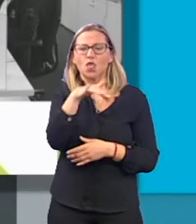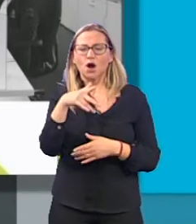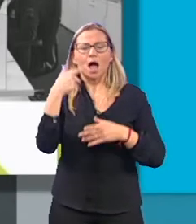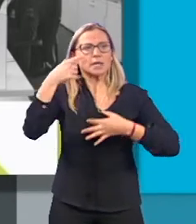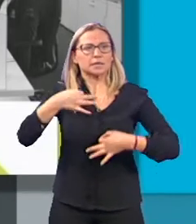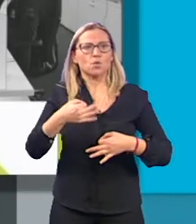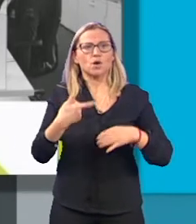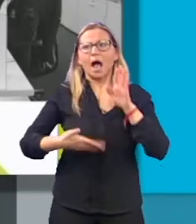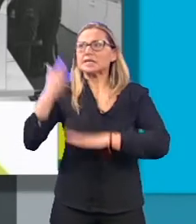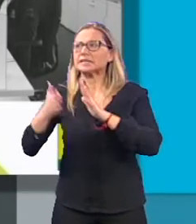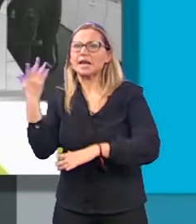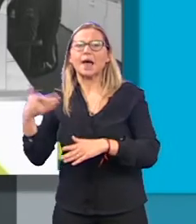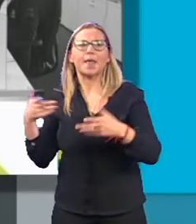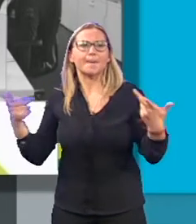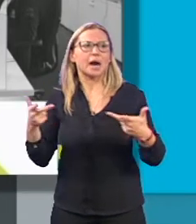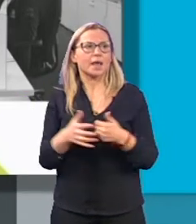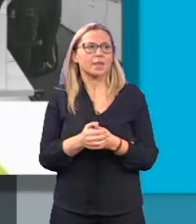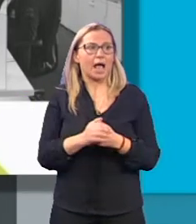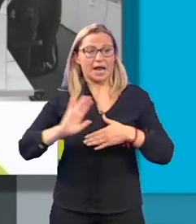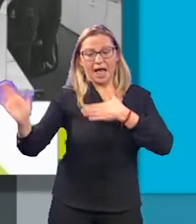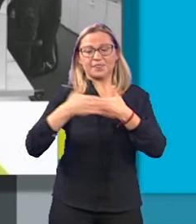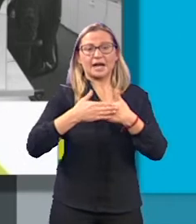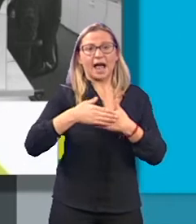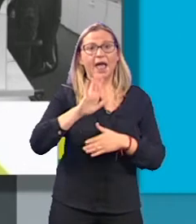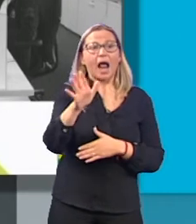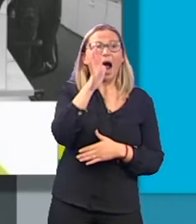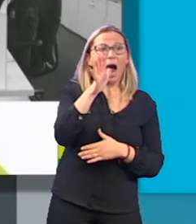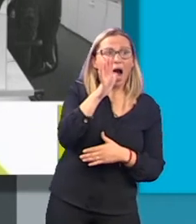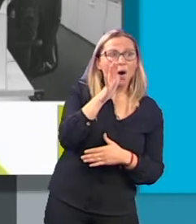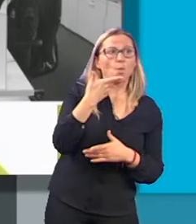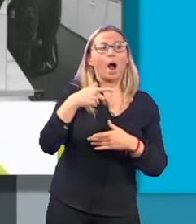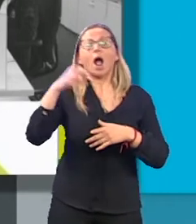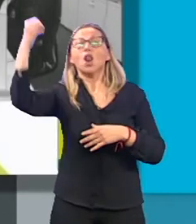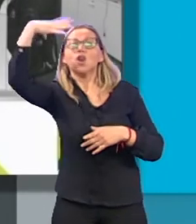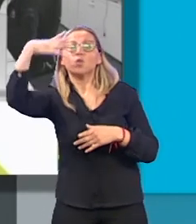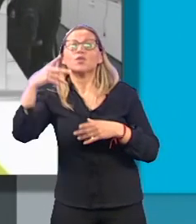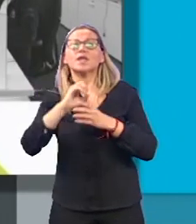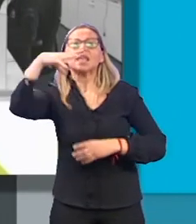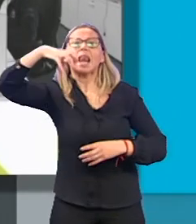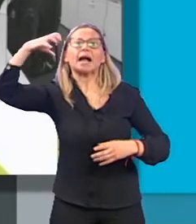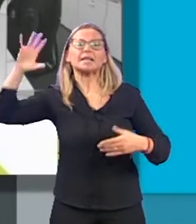salidas de emergencia. Aprende a cerrar las llaves de suministro de agua, luz y gas.